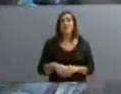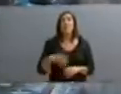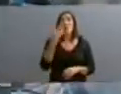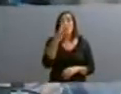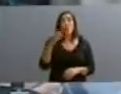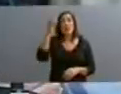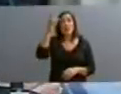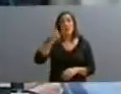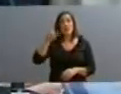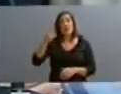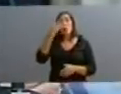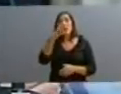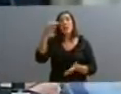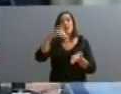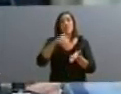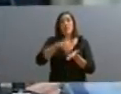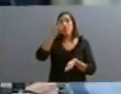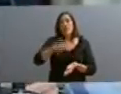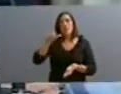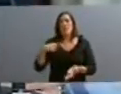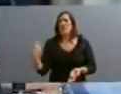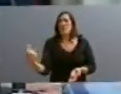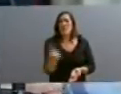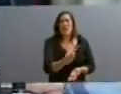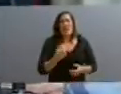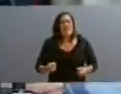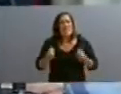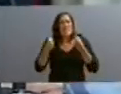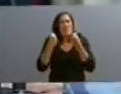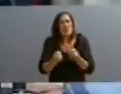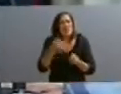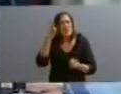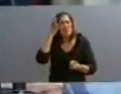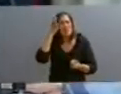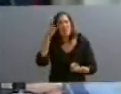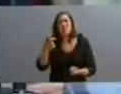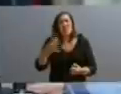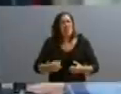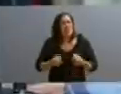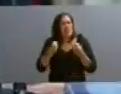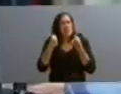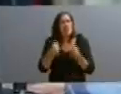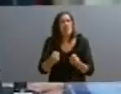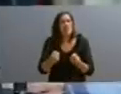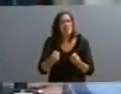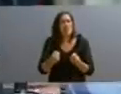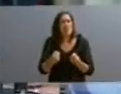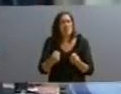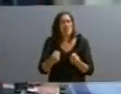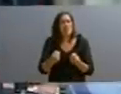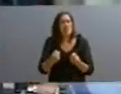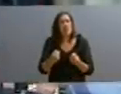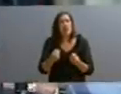40 millones hemos hecho un esfuerzo descomunal, descomunal, sin